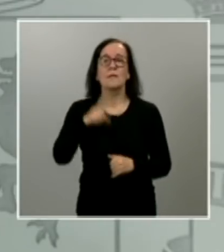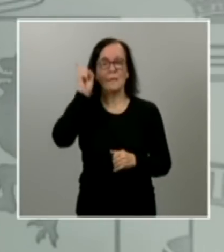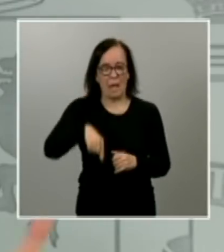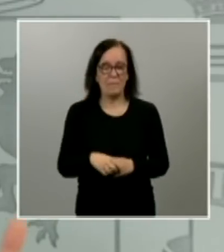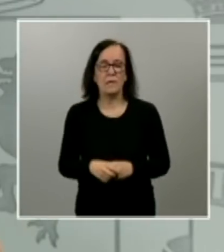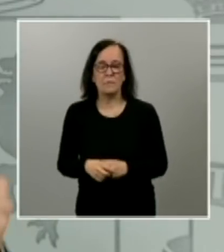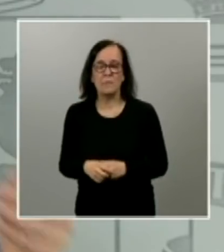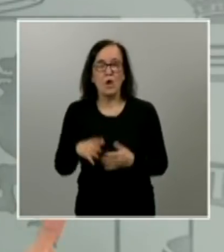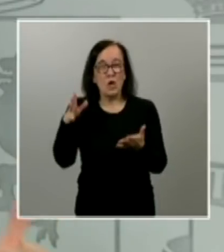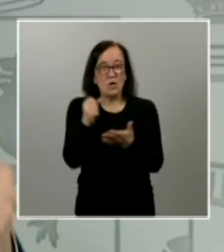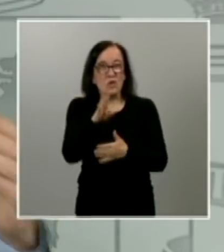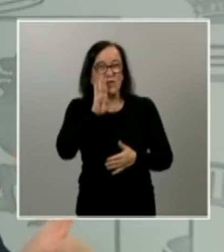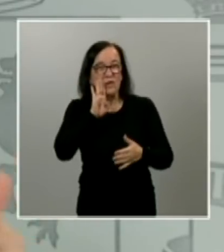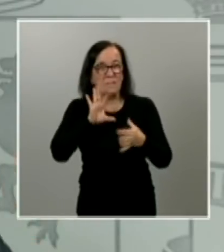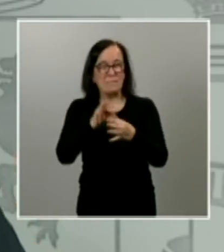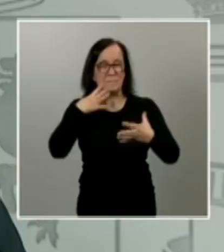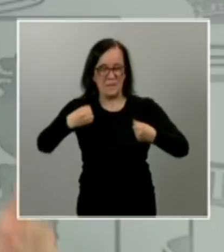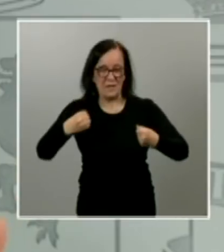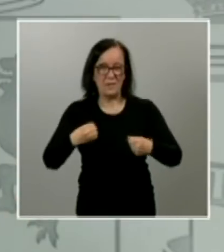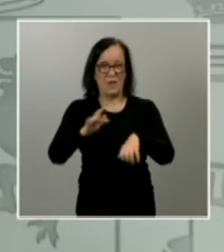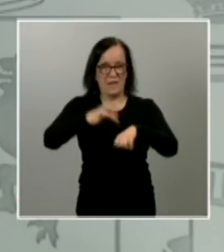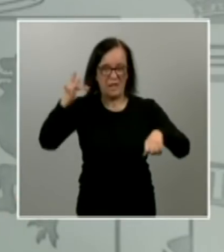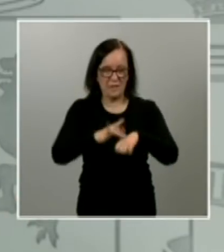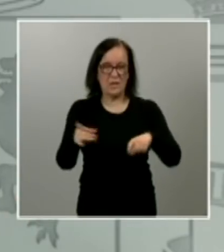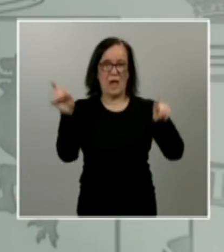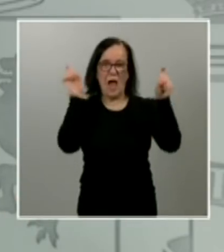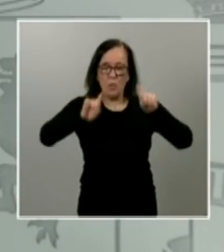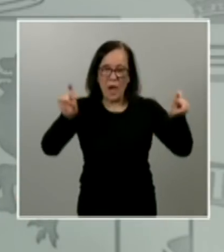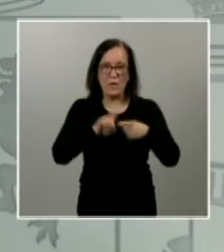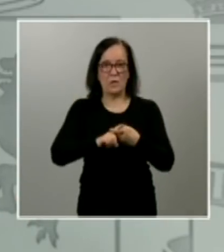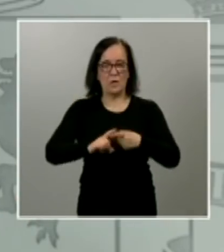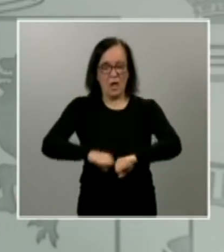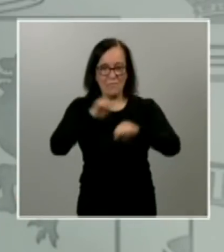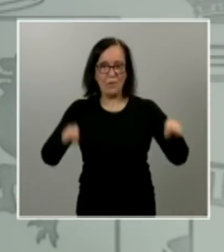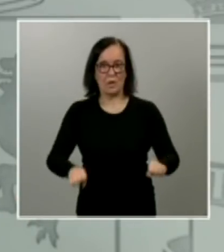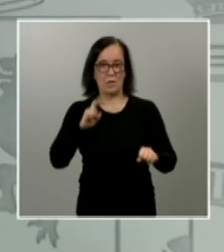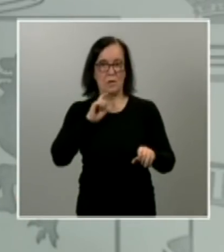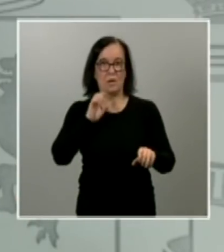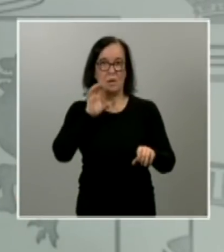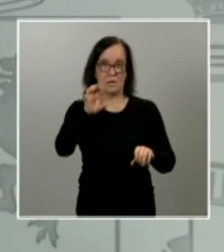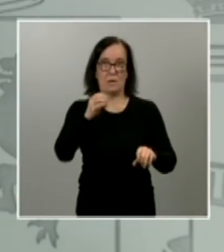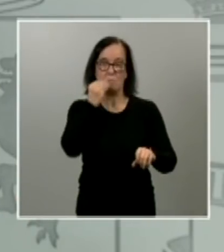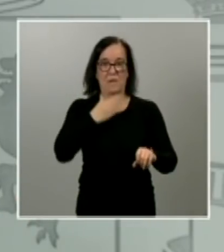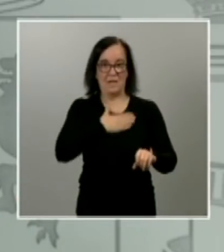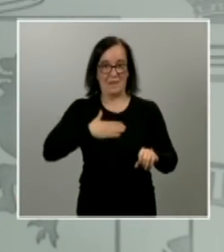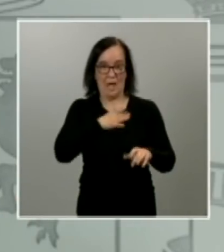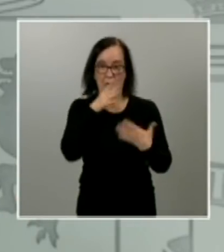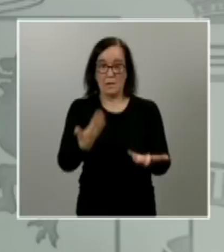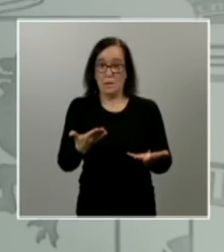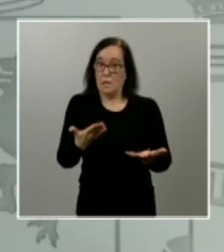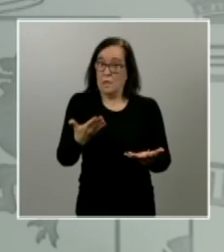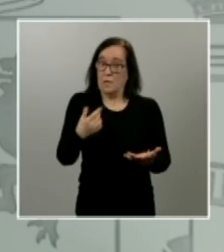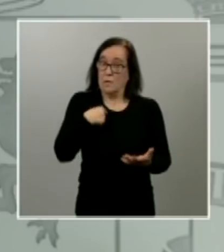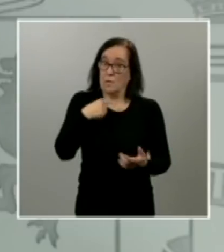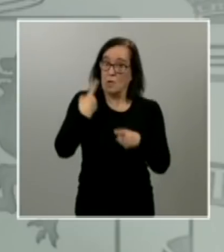de todo lo que tiene que ver con la sanidad la digitalización la educación el fortalecimiento del estado del bienestar hay una cosa importante que me gustaría